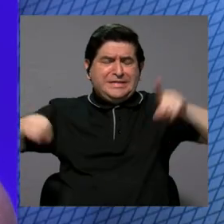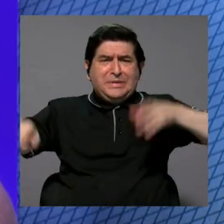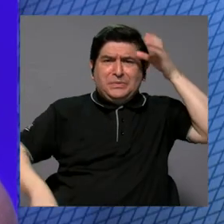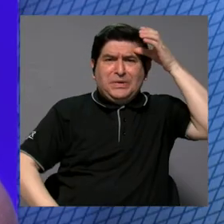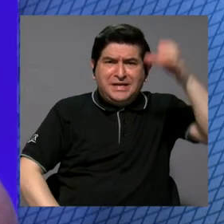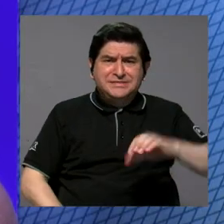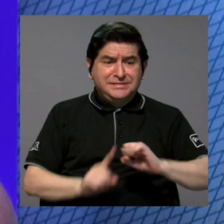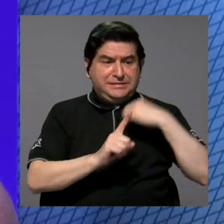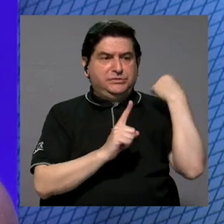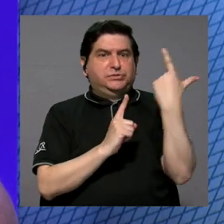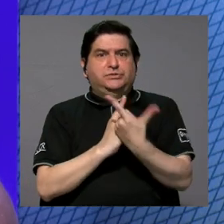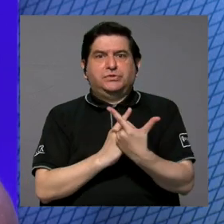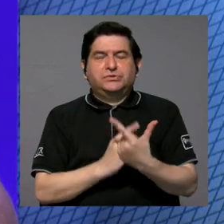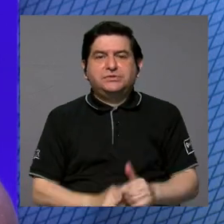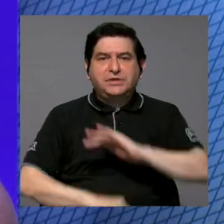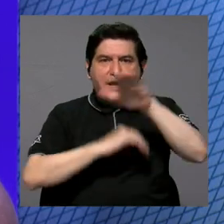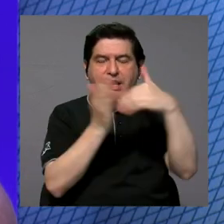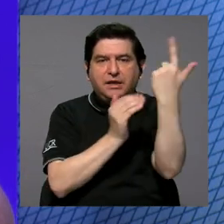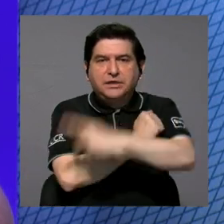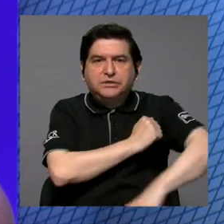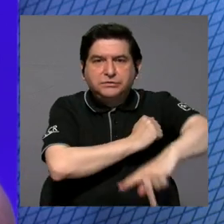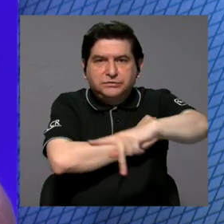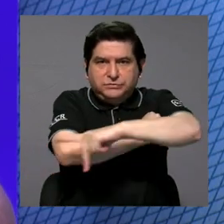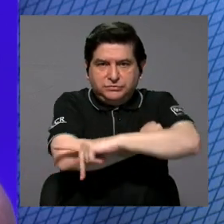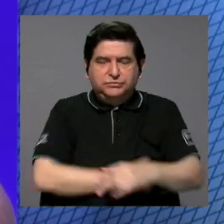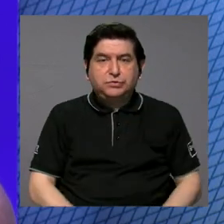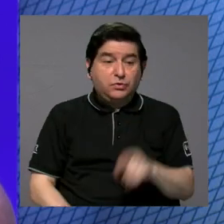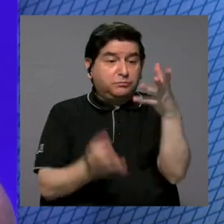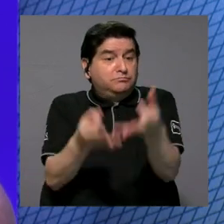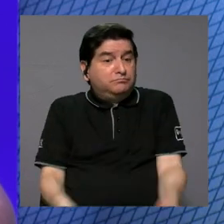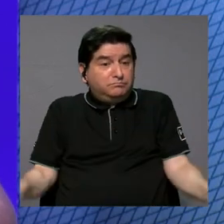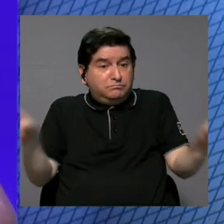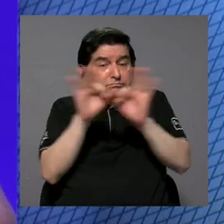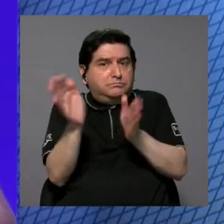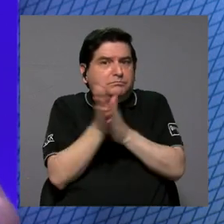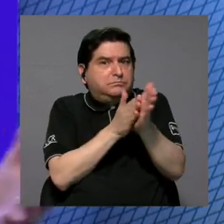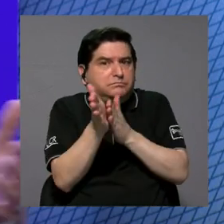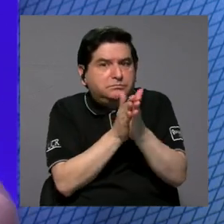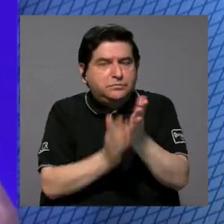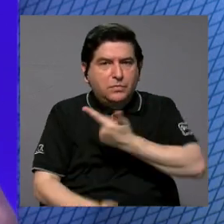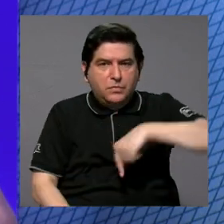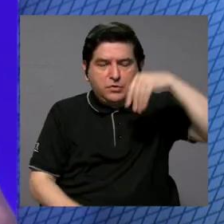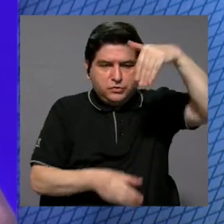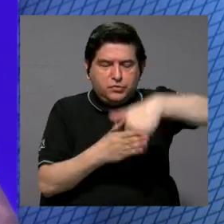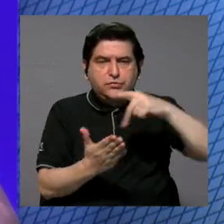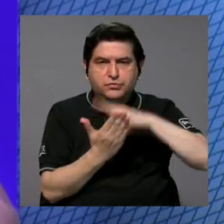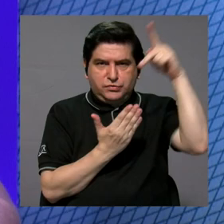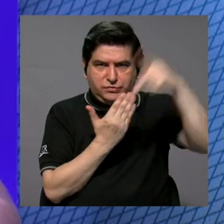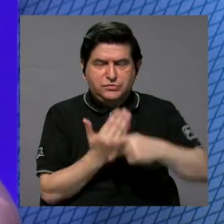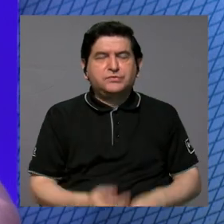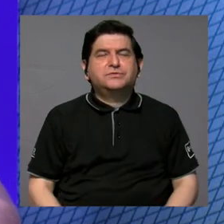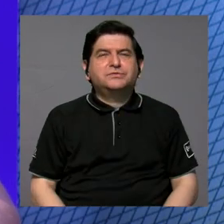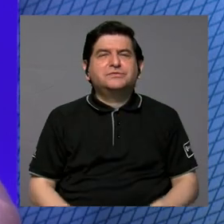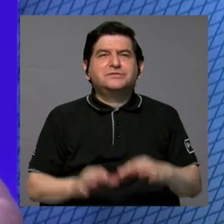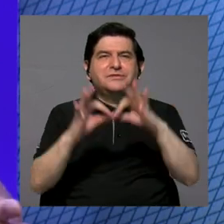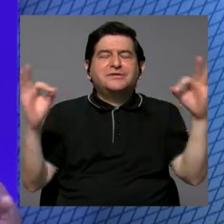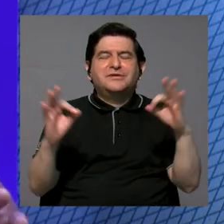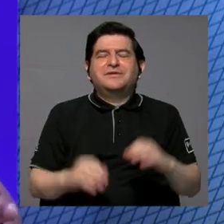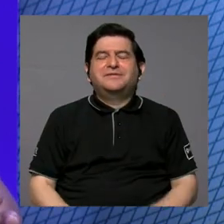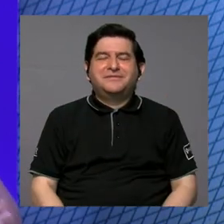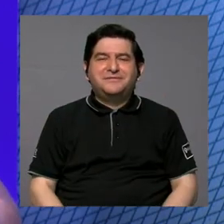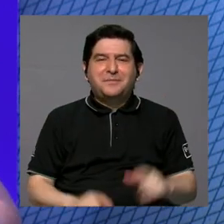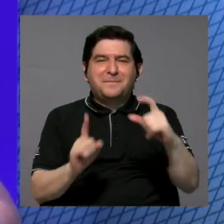y social a lo largo y ancho de nuestro país, que es sumamente importante aprovecharlo. Nosotros dentro del programa hablamos de una famosa palabra que es